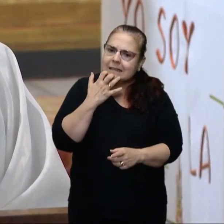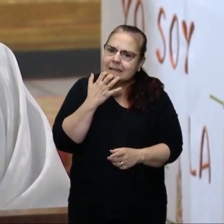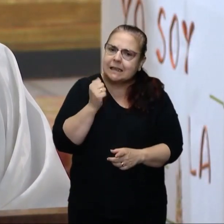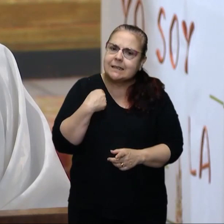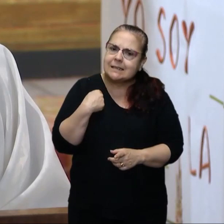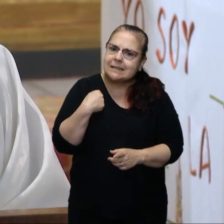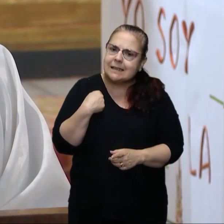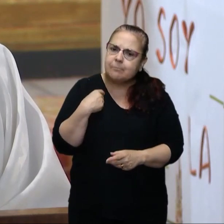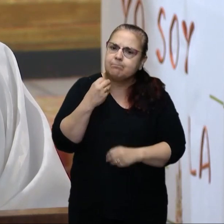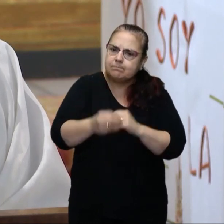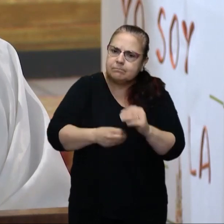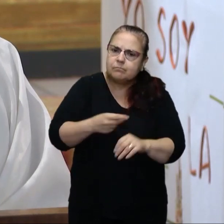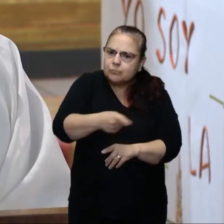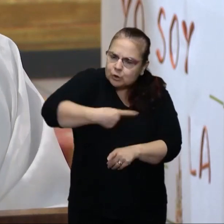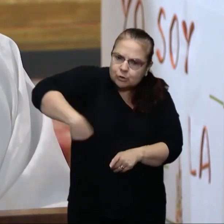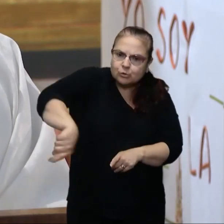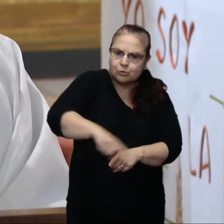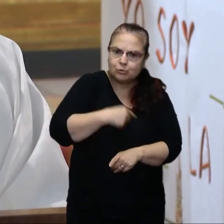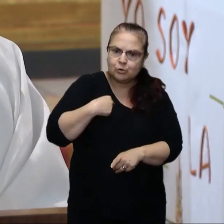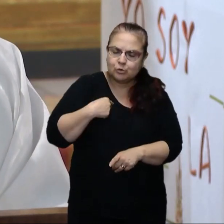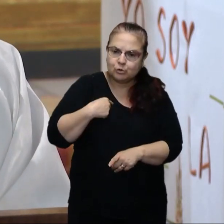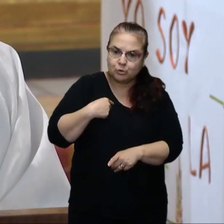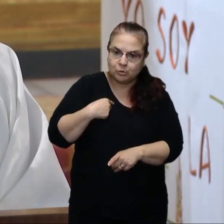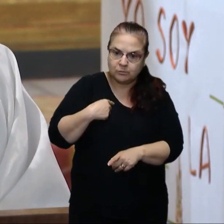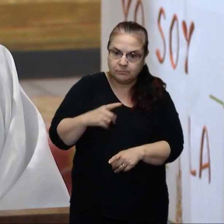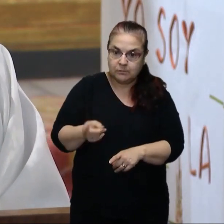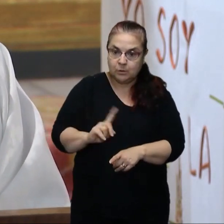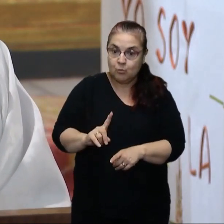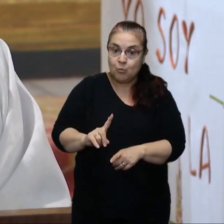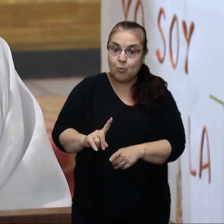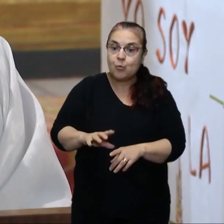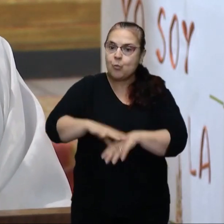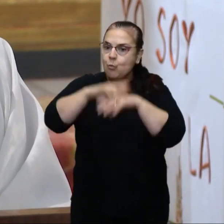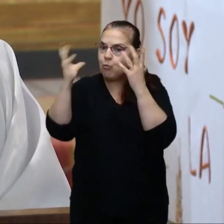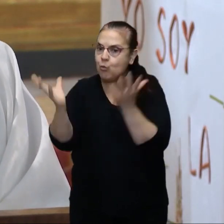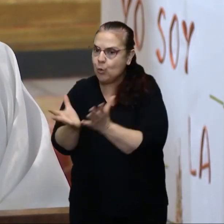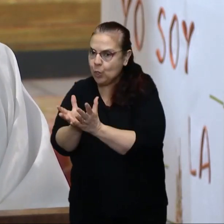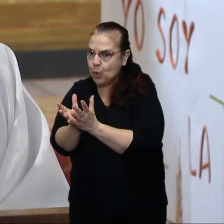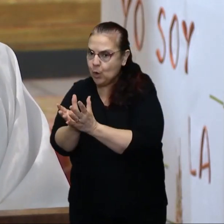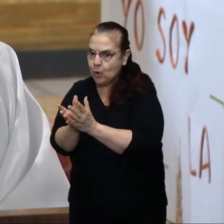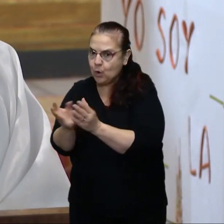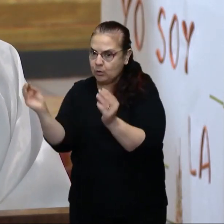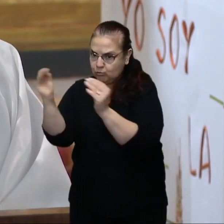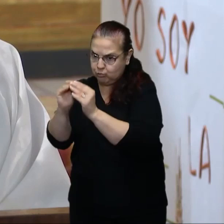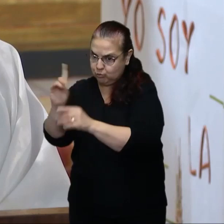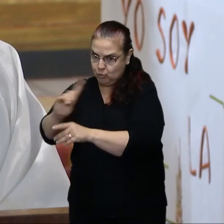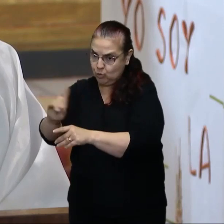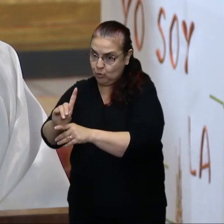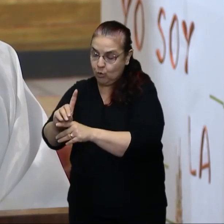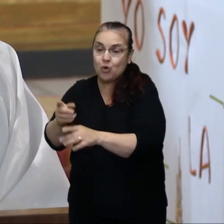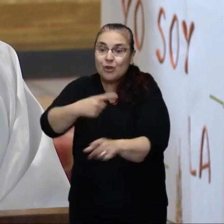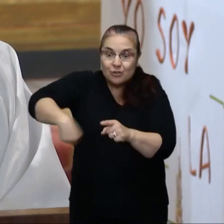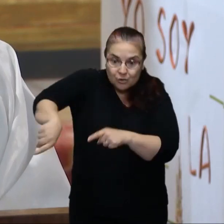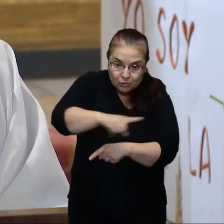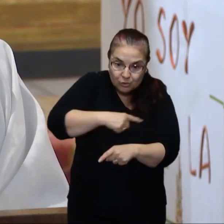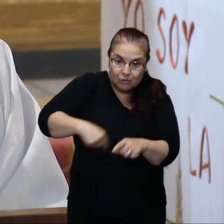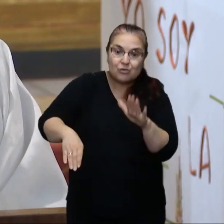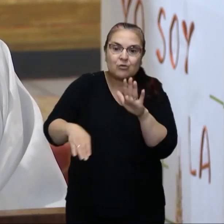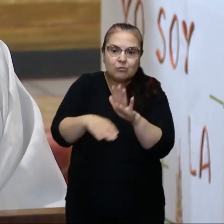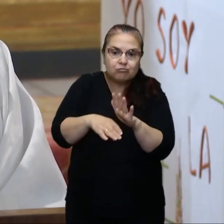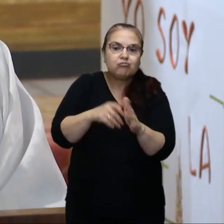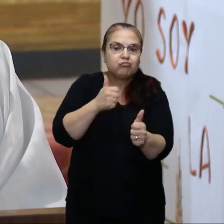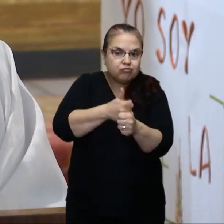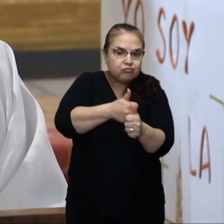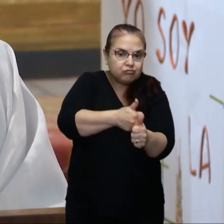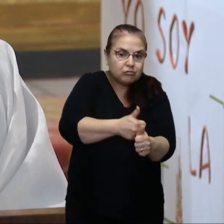en nuestra vida, no según los criterios del mundo, es que estamos siguiendo al Espíritu Santo. Y eso es muy